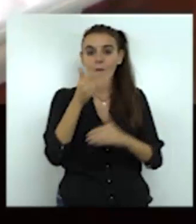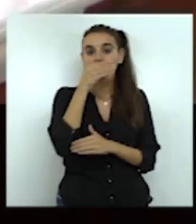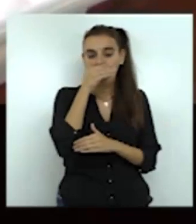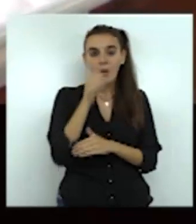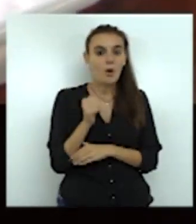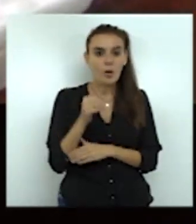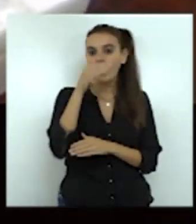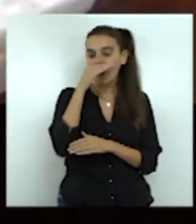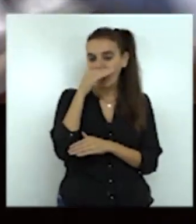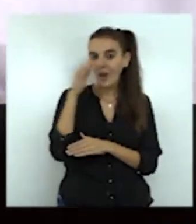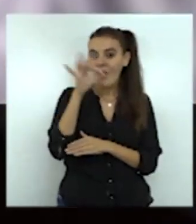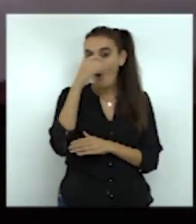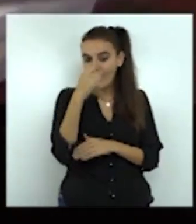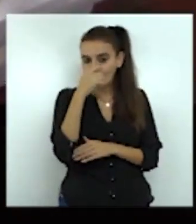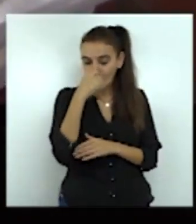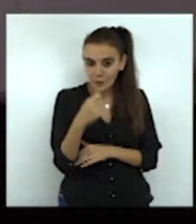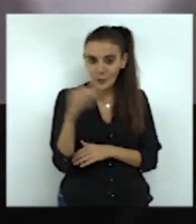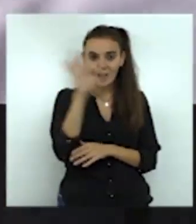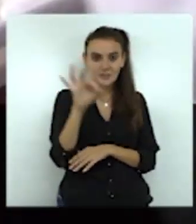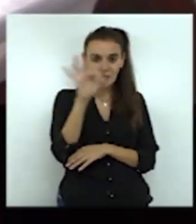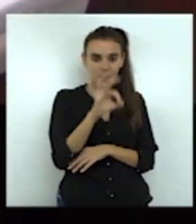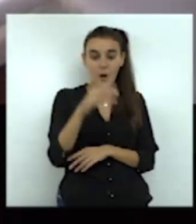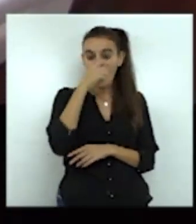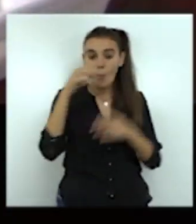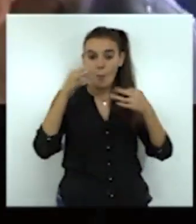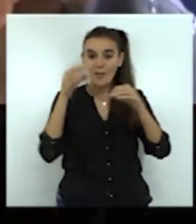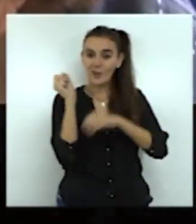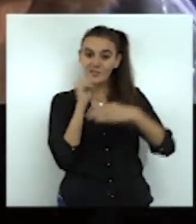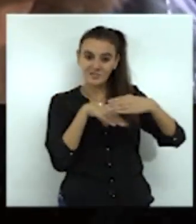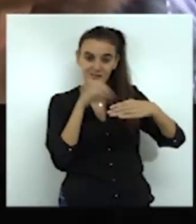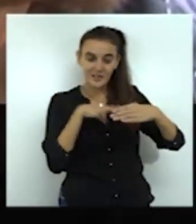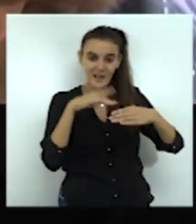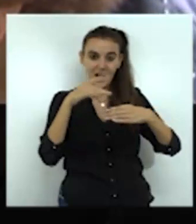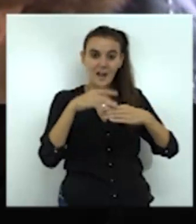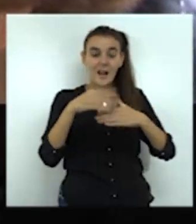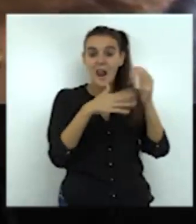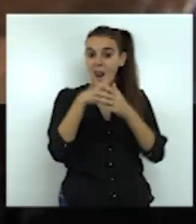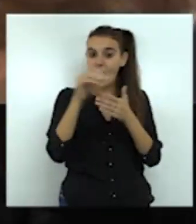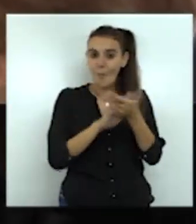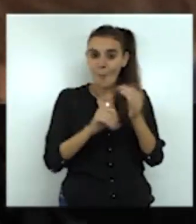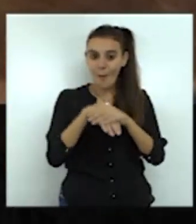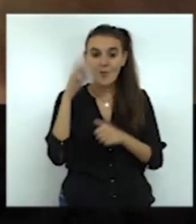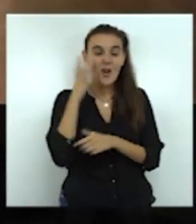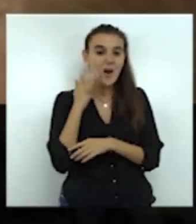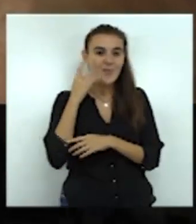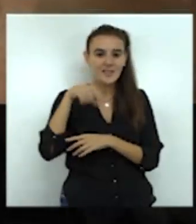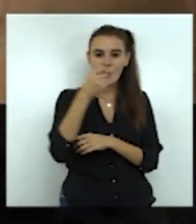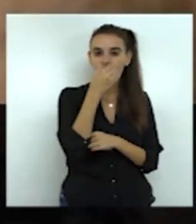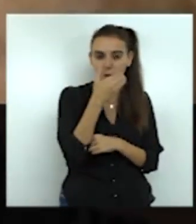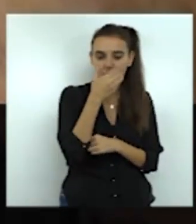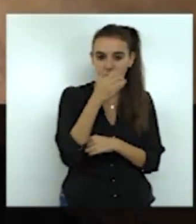estornudar, preferiblemente con pañuelos desechables, lavarse con frecuencia las manos, sobre todo después de haber tosido o estornudado,